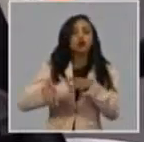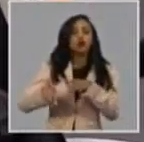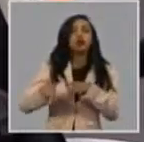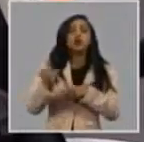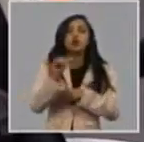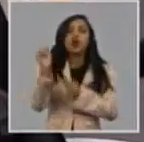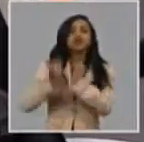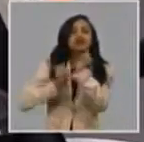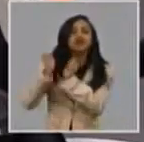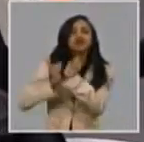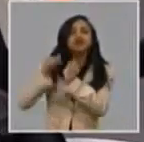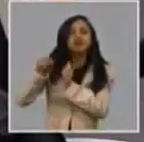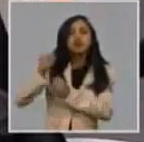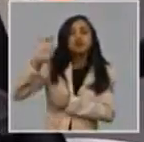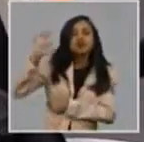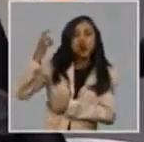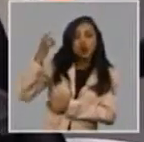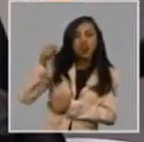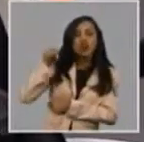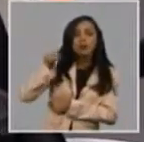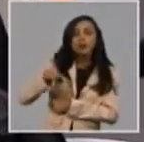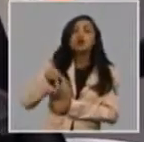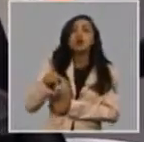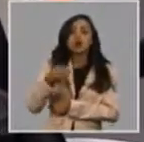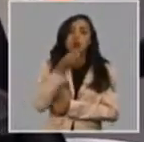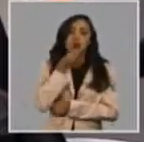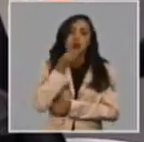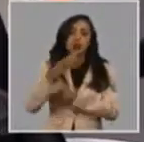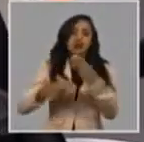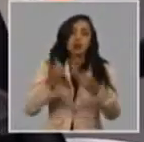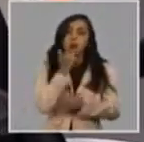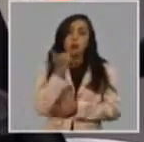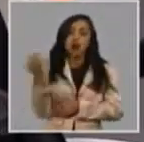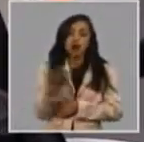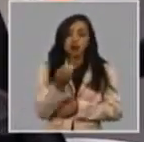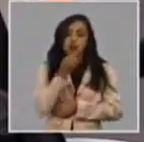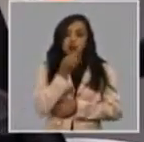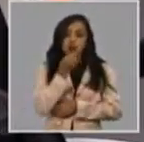disponibles en el menor tiempo posible para la población en este sentido. ¡Gracias!